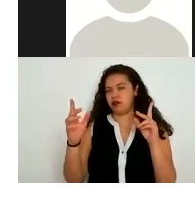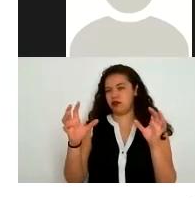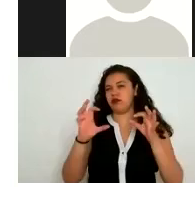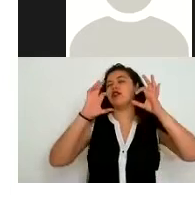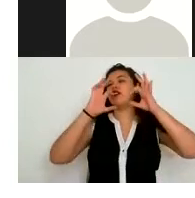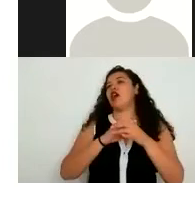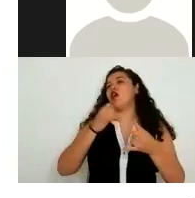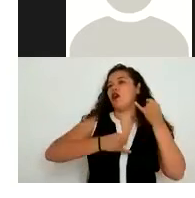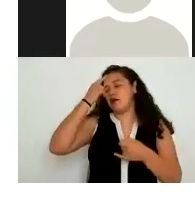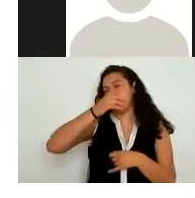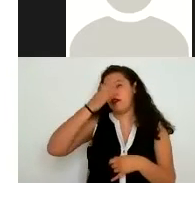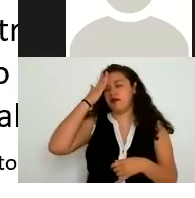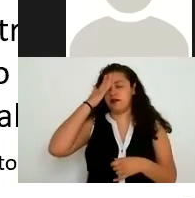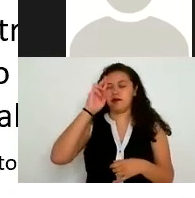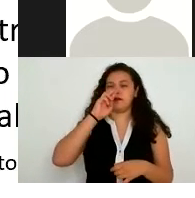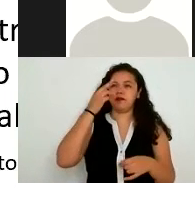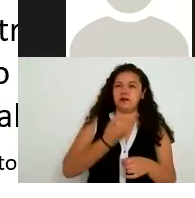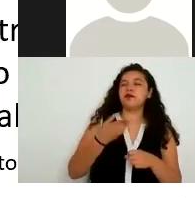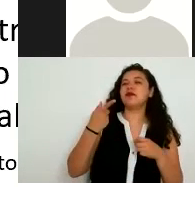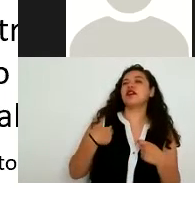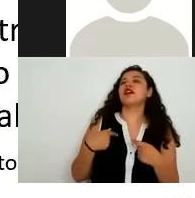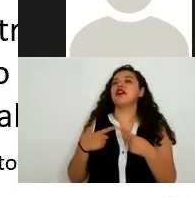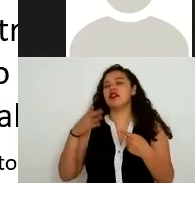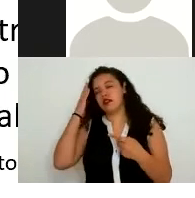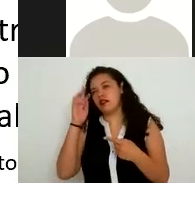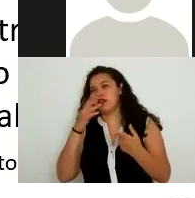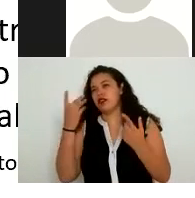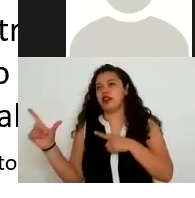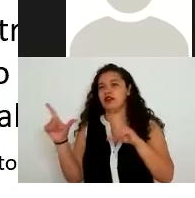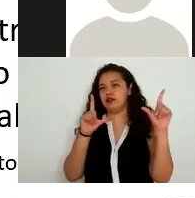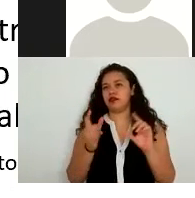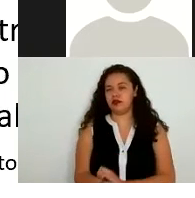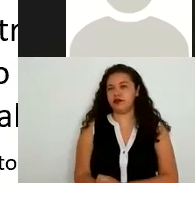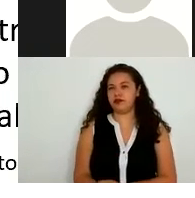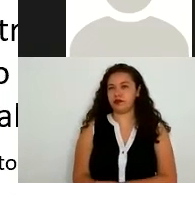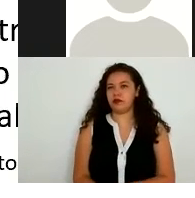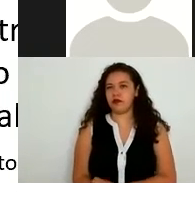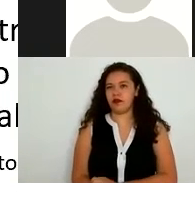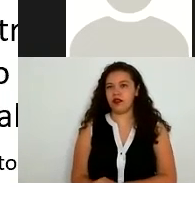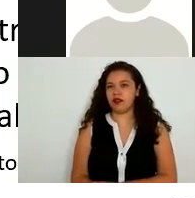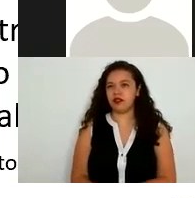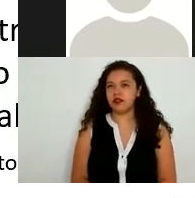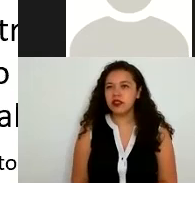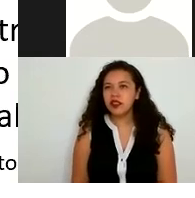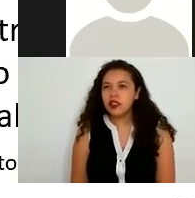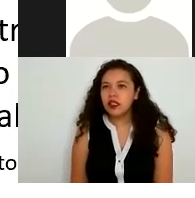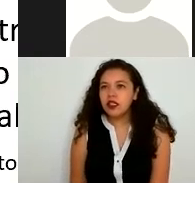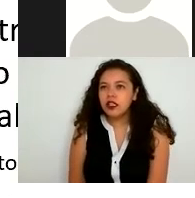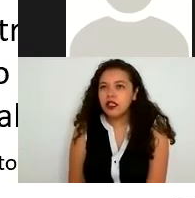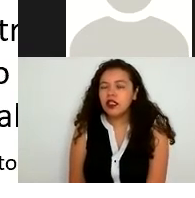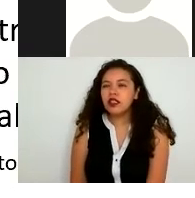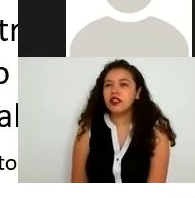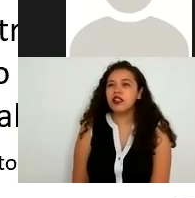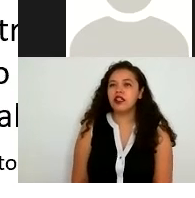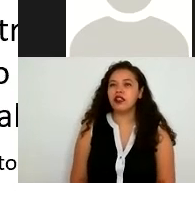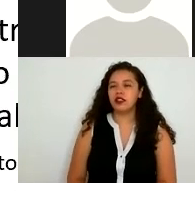en esta lámina podemos ver cuando es una remisión o la diferencia entre una remisión y una transferencia la remisión se